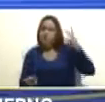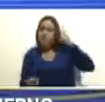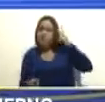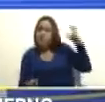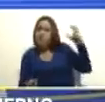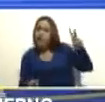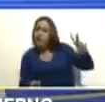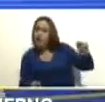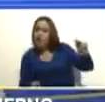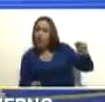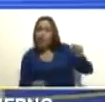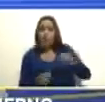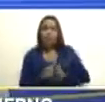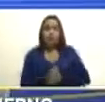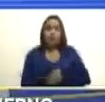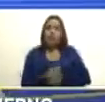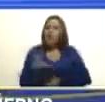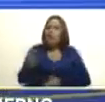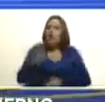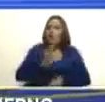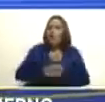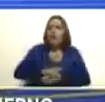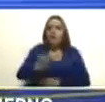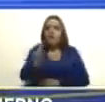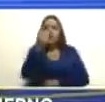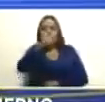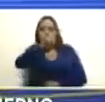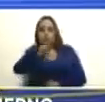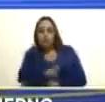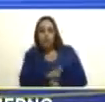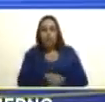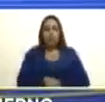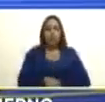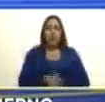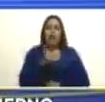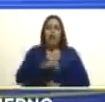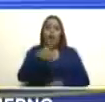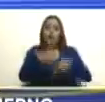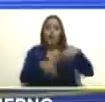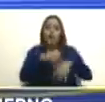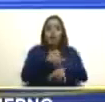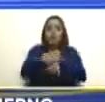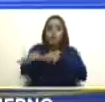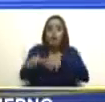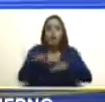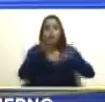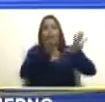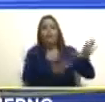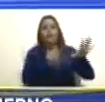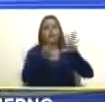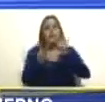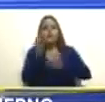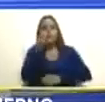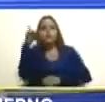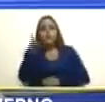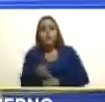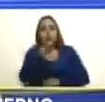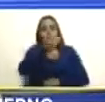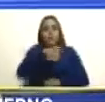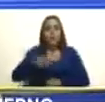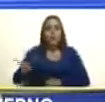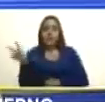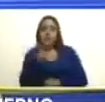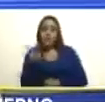además no porque la primera pregunta que tuvo el voto de casi el 97% de los venezolanos y